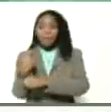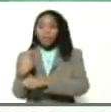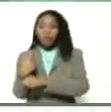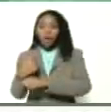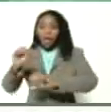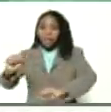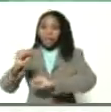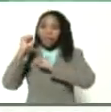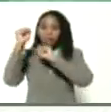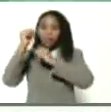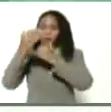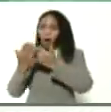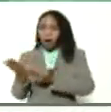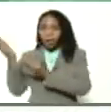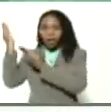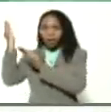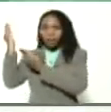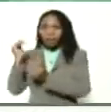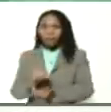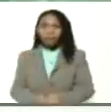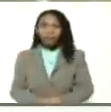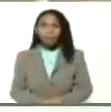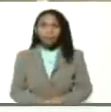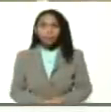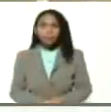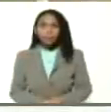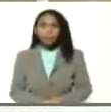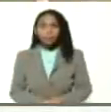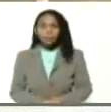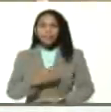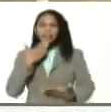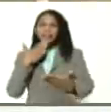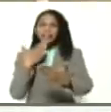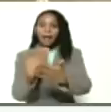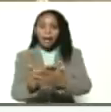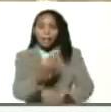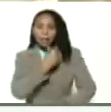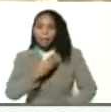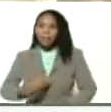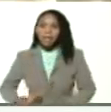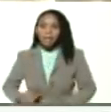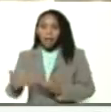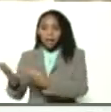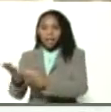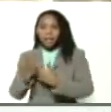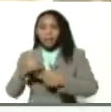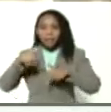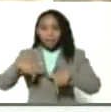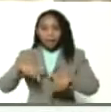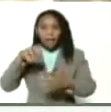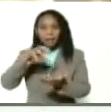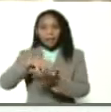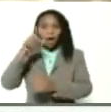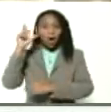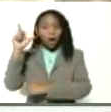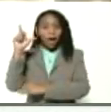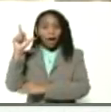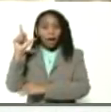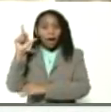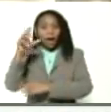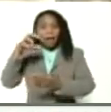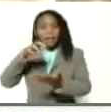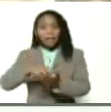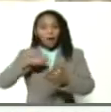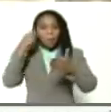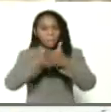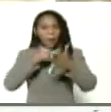Triunfo. Adelante. Gracias, presidente. Reciba desde el estado Lara, el estado combativo